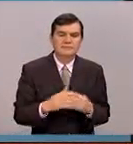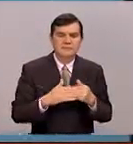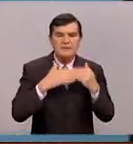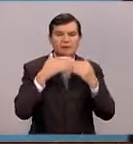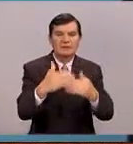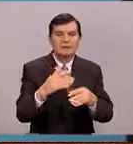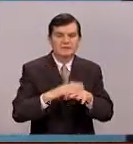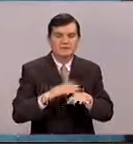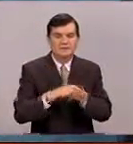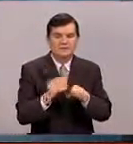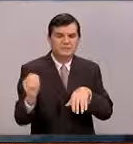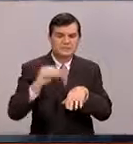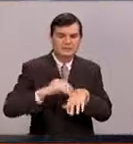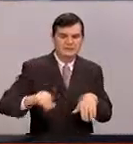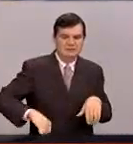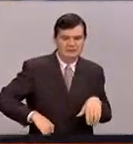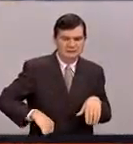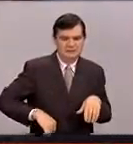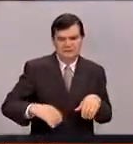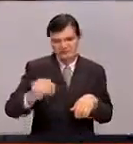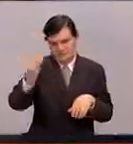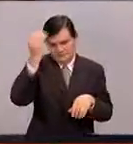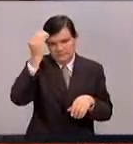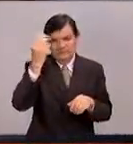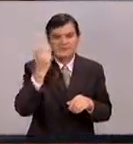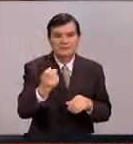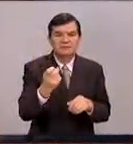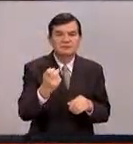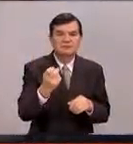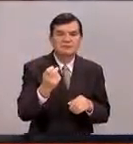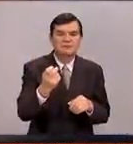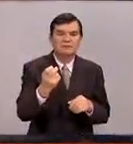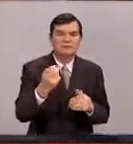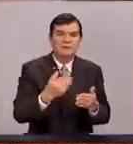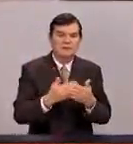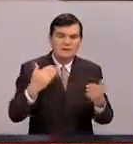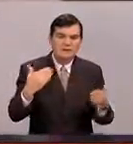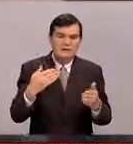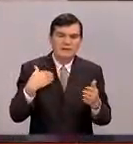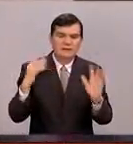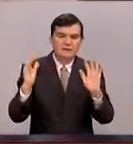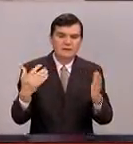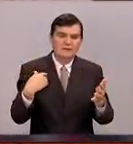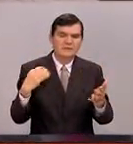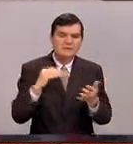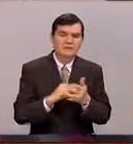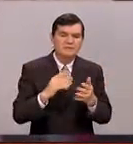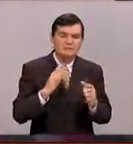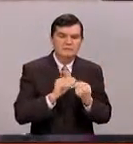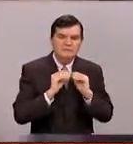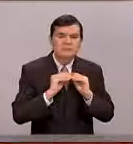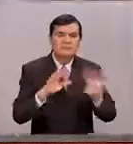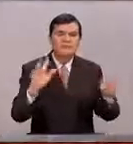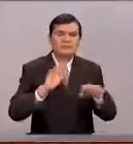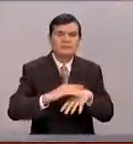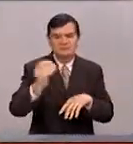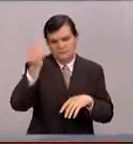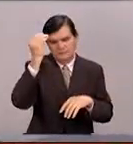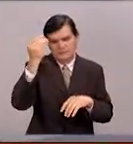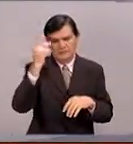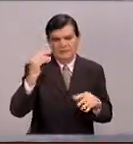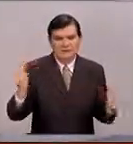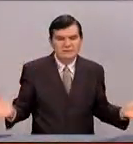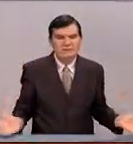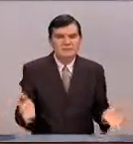allá de despertar un interés científico, que eso anteriormente se usaba mucho, divulgación de la ciencia para